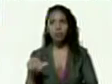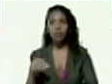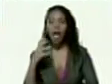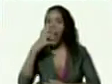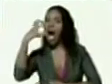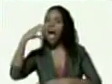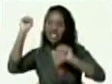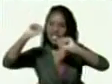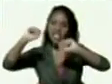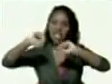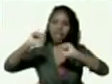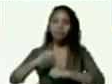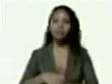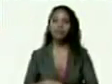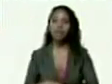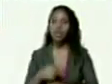parece?